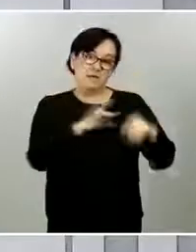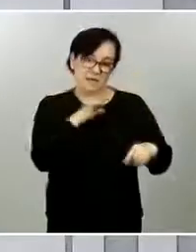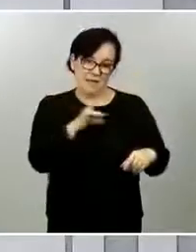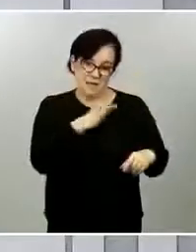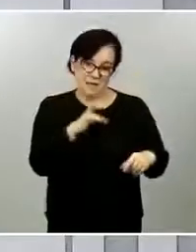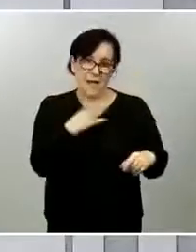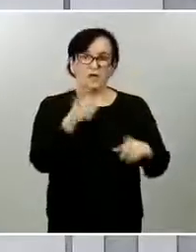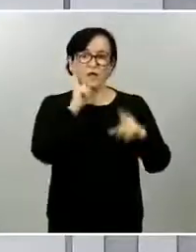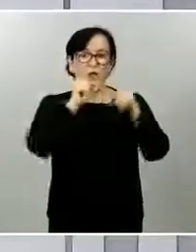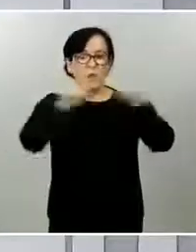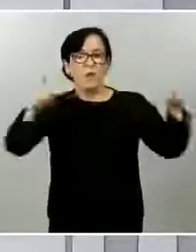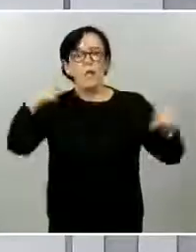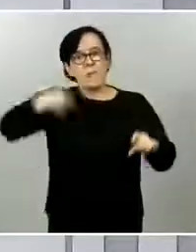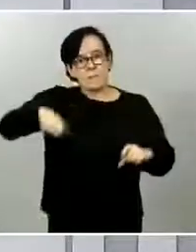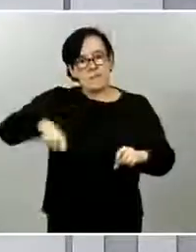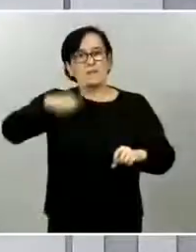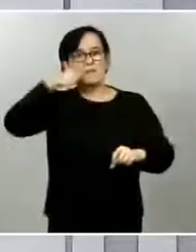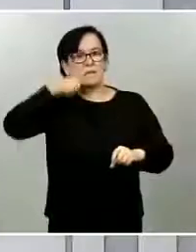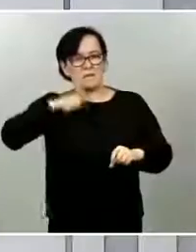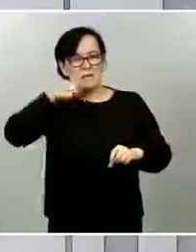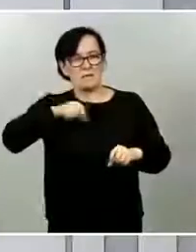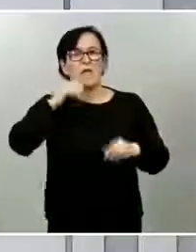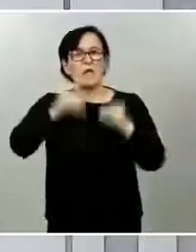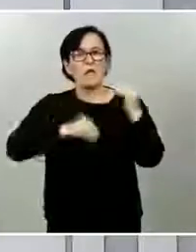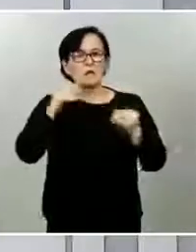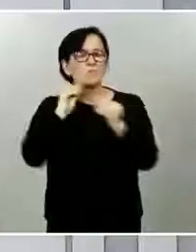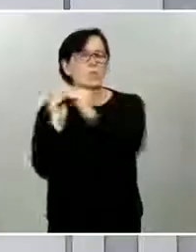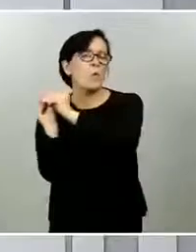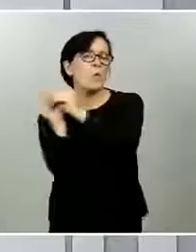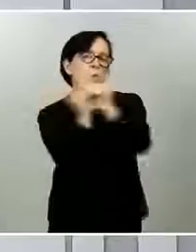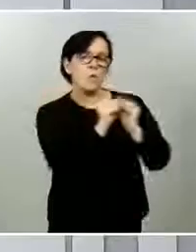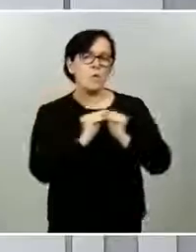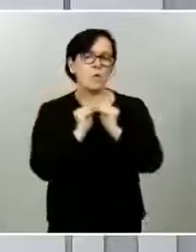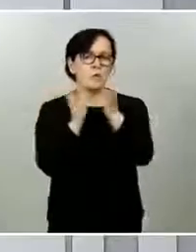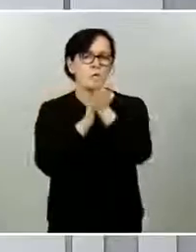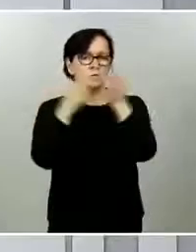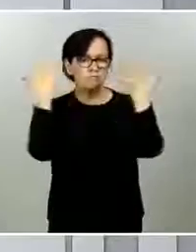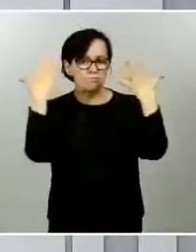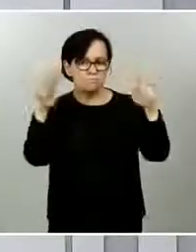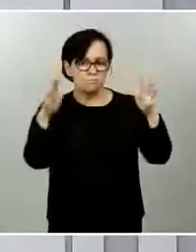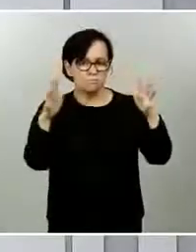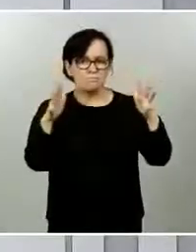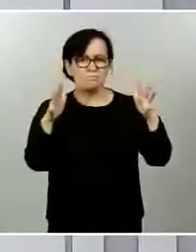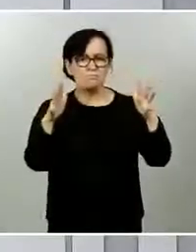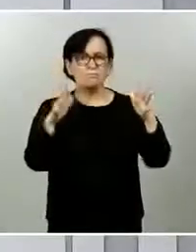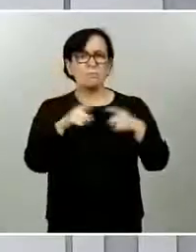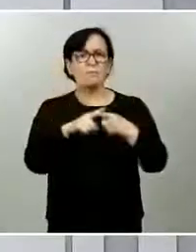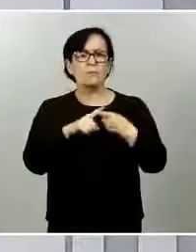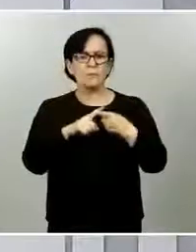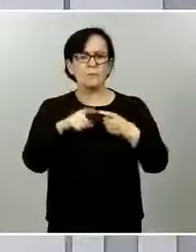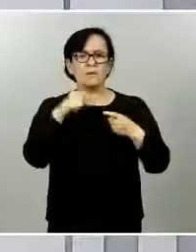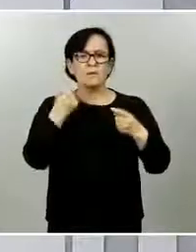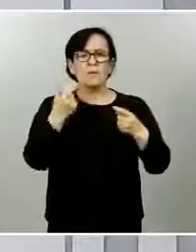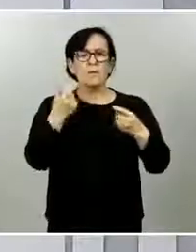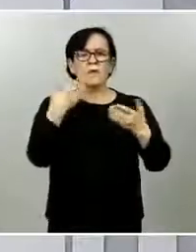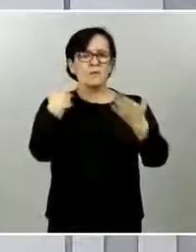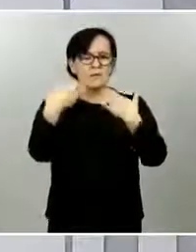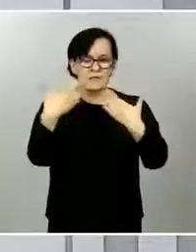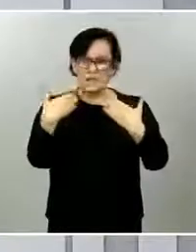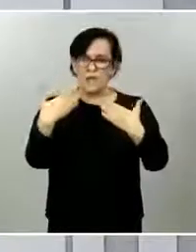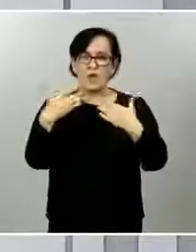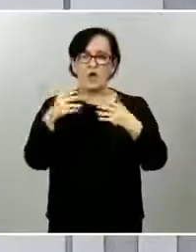van a poder expresar con mayor detalle en el día de mañana tanto los responsables de los agentes sociales como el propio